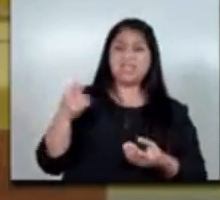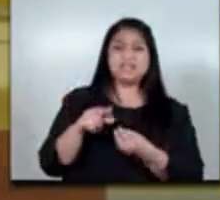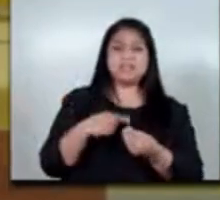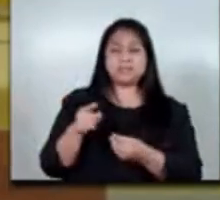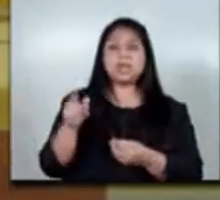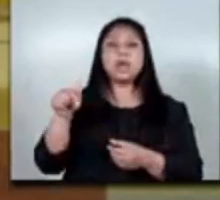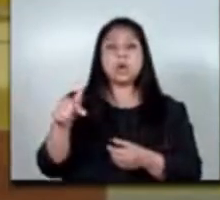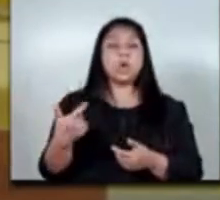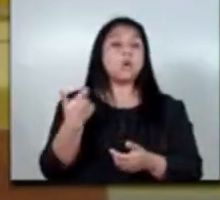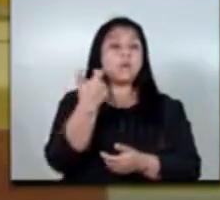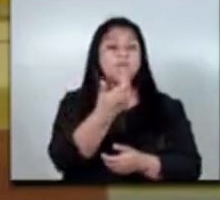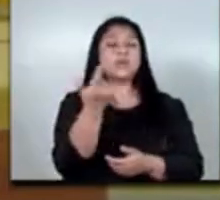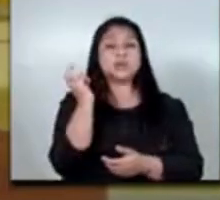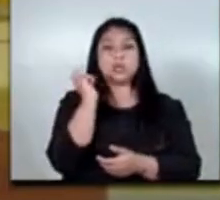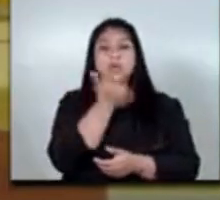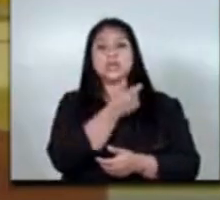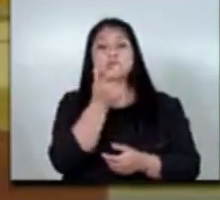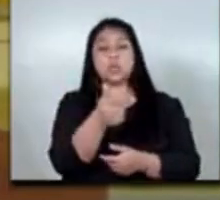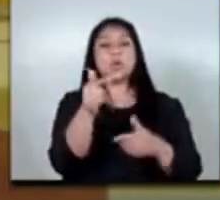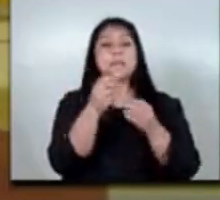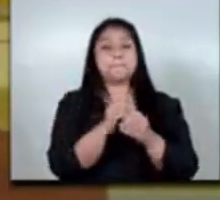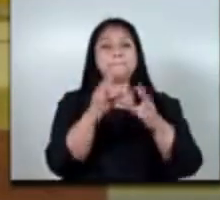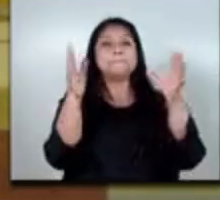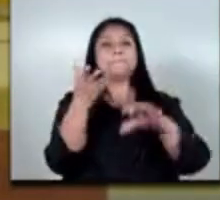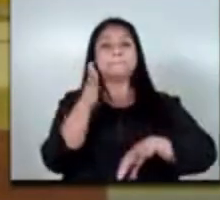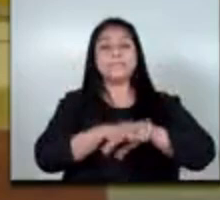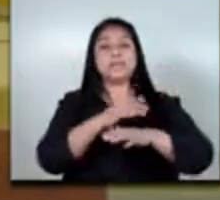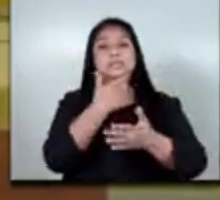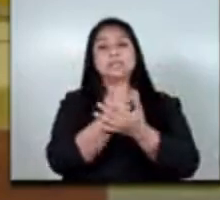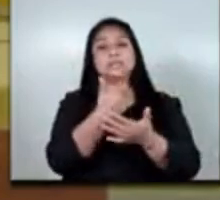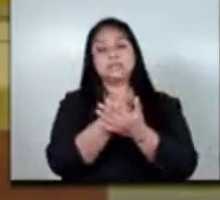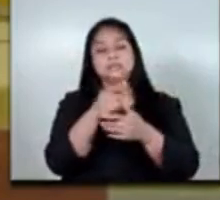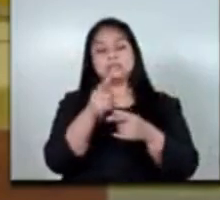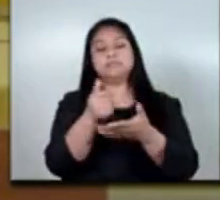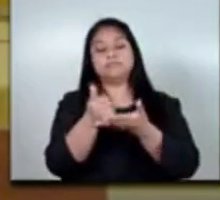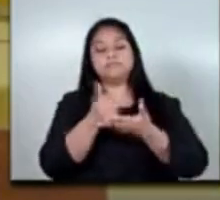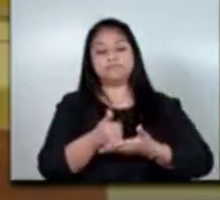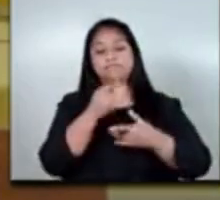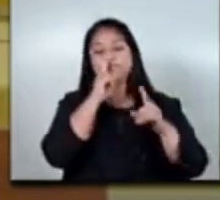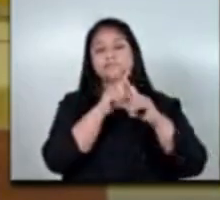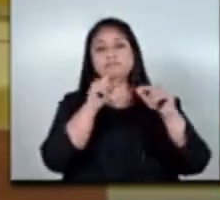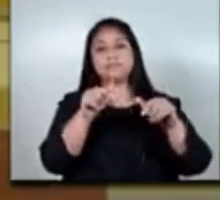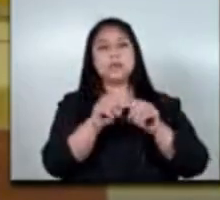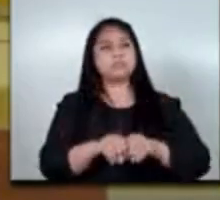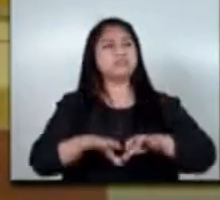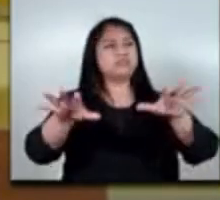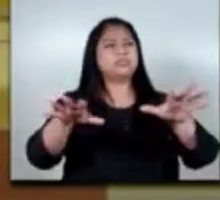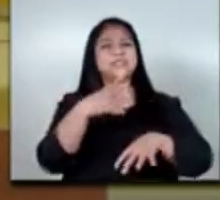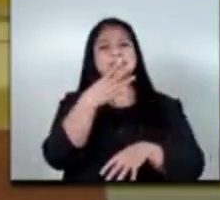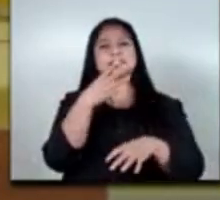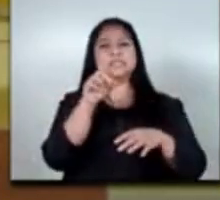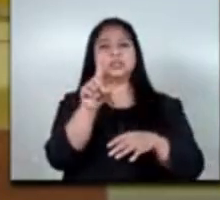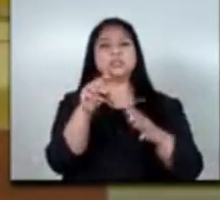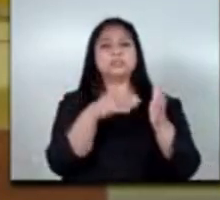gracias a que el Congreso de la República nos amplió los fondos y nos dio y nos permitió tener este año una cobertura de más de 31 mil